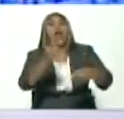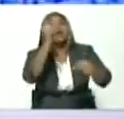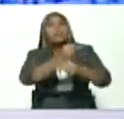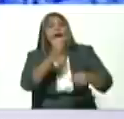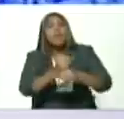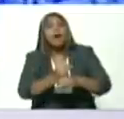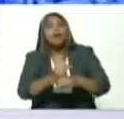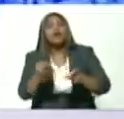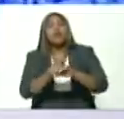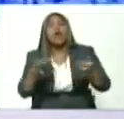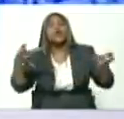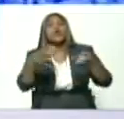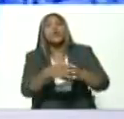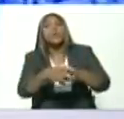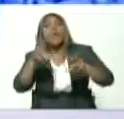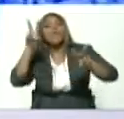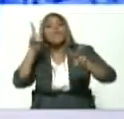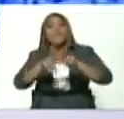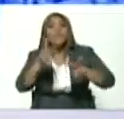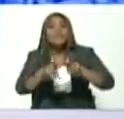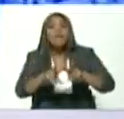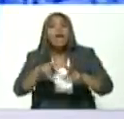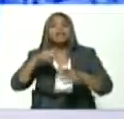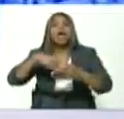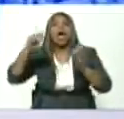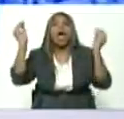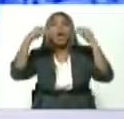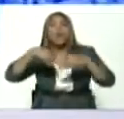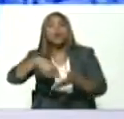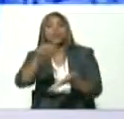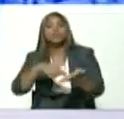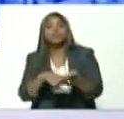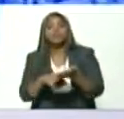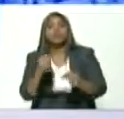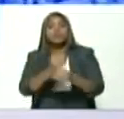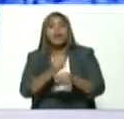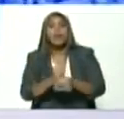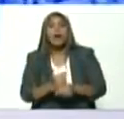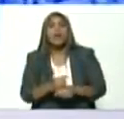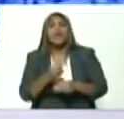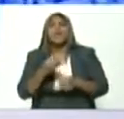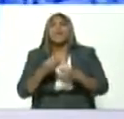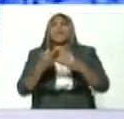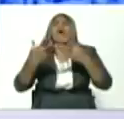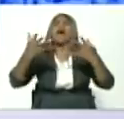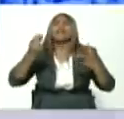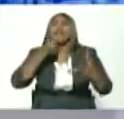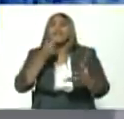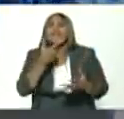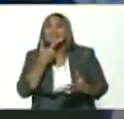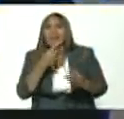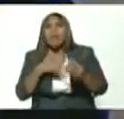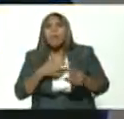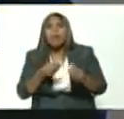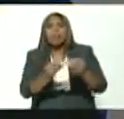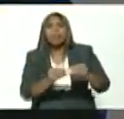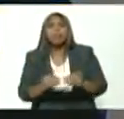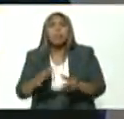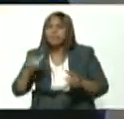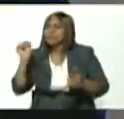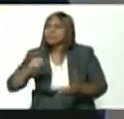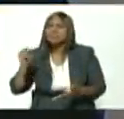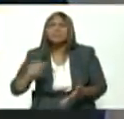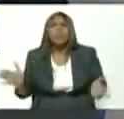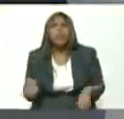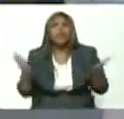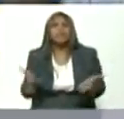través del módulo de vivienda de las contrataciones colectivas ¿cuántas cosas bellas se pueden hacer? vamos a hacerlas vamos a hacerlas si